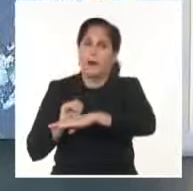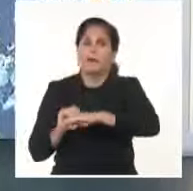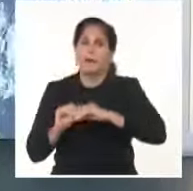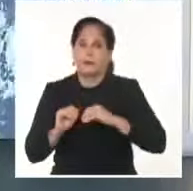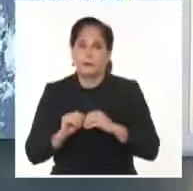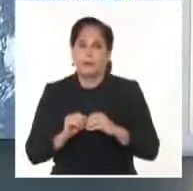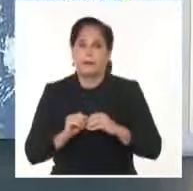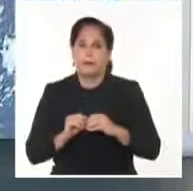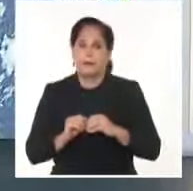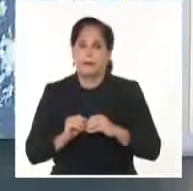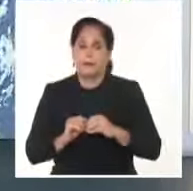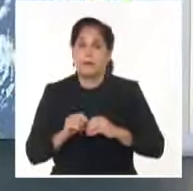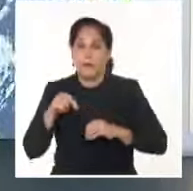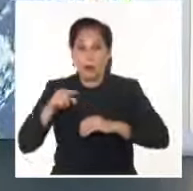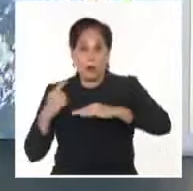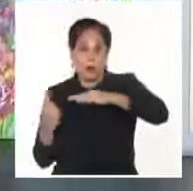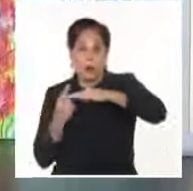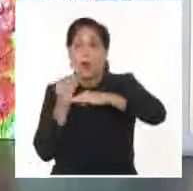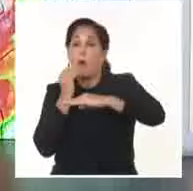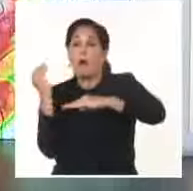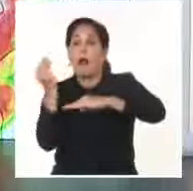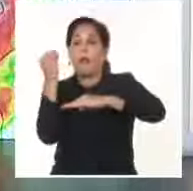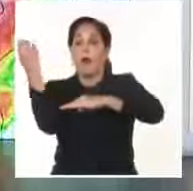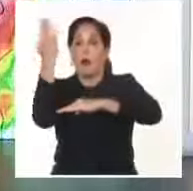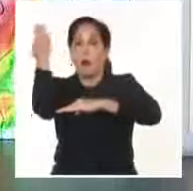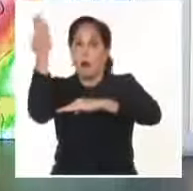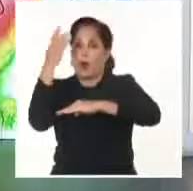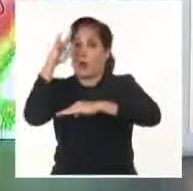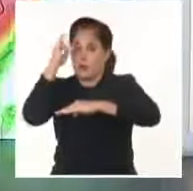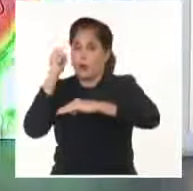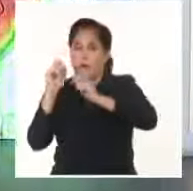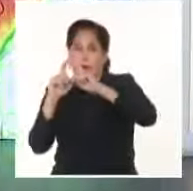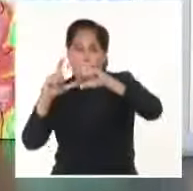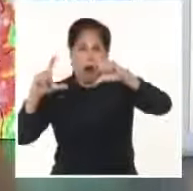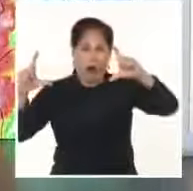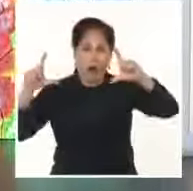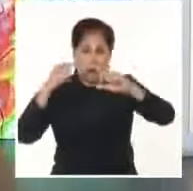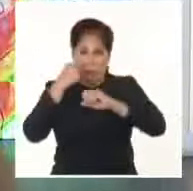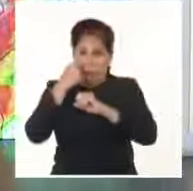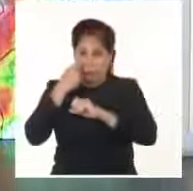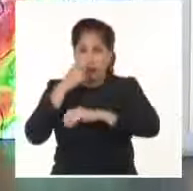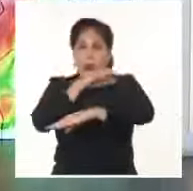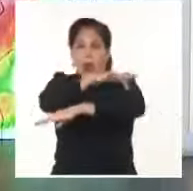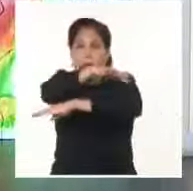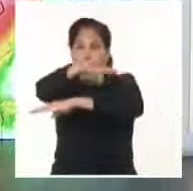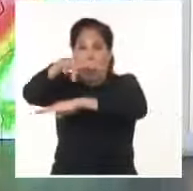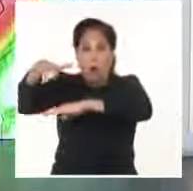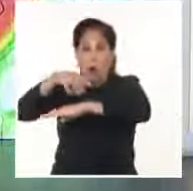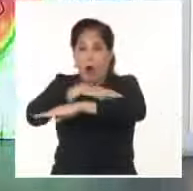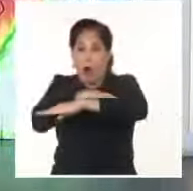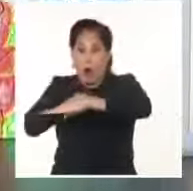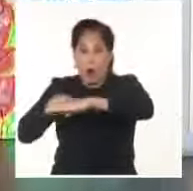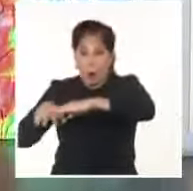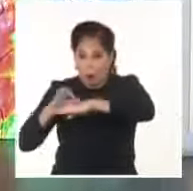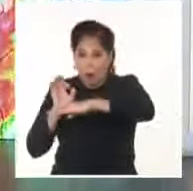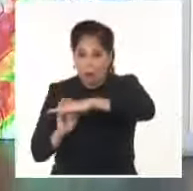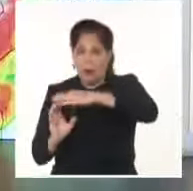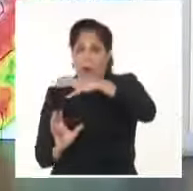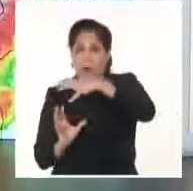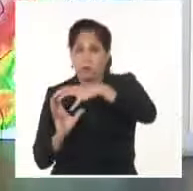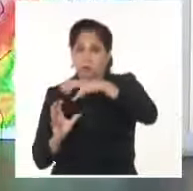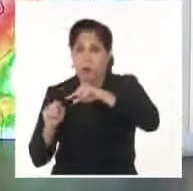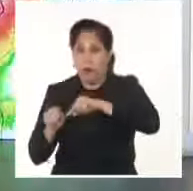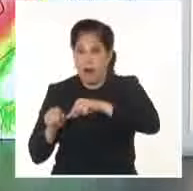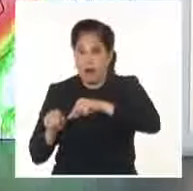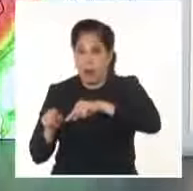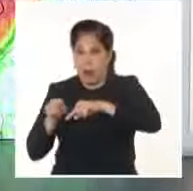en un huracán. Este sistema vamos a verlo en una imagen más ampliada, se ubica sobre aguas del mar Caribe Central, su centro de circulación está en